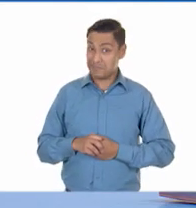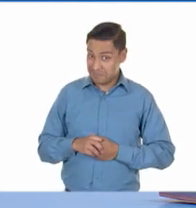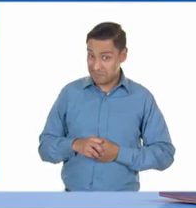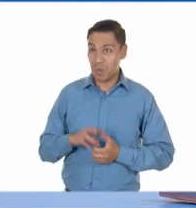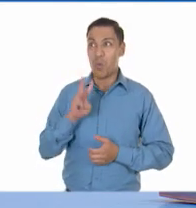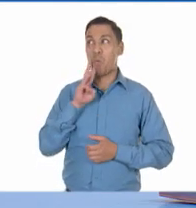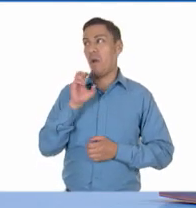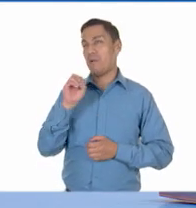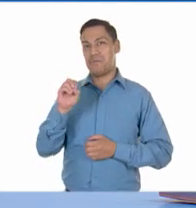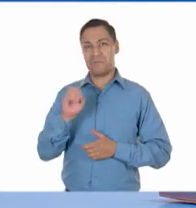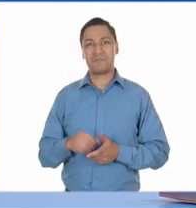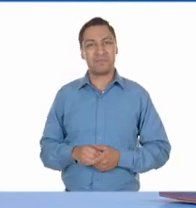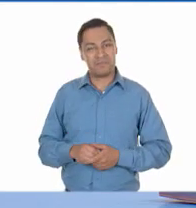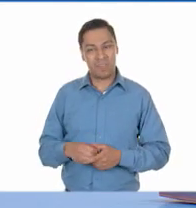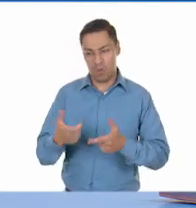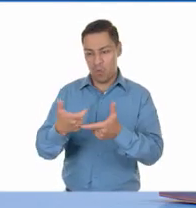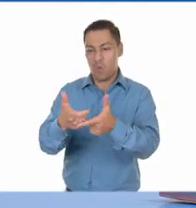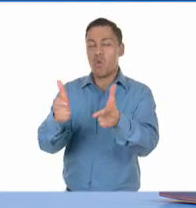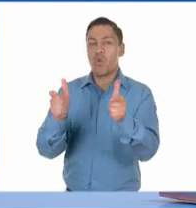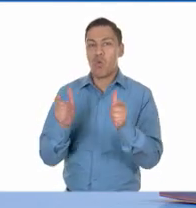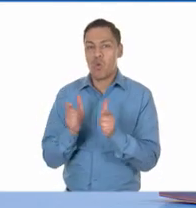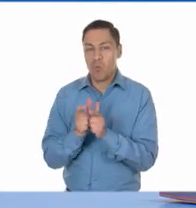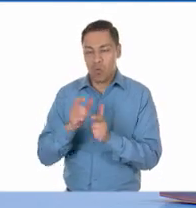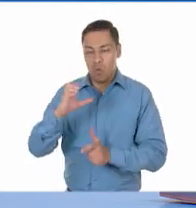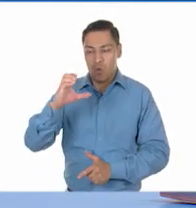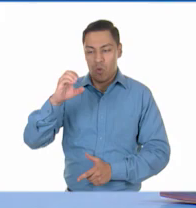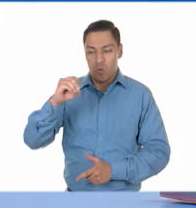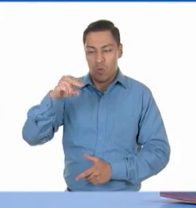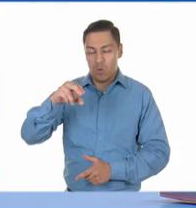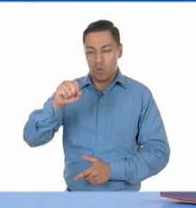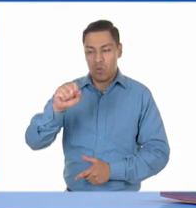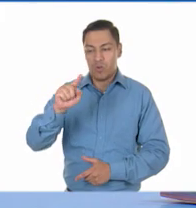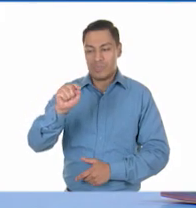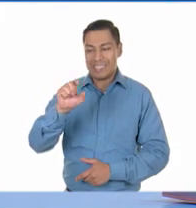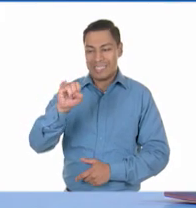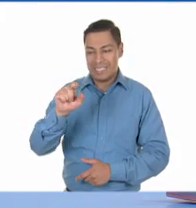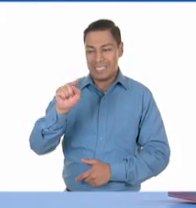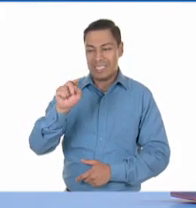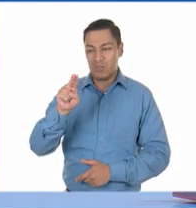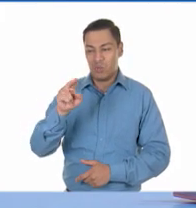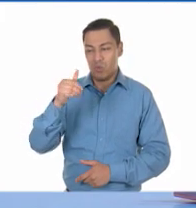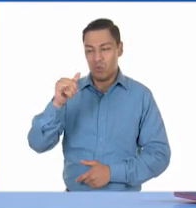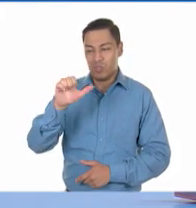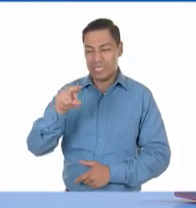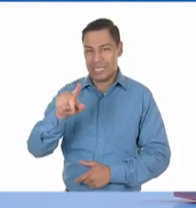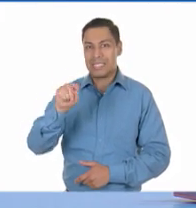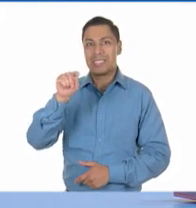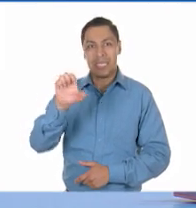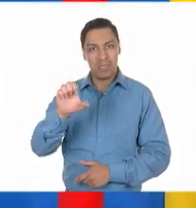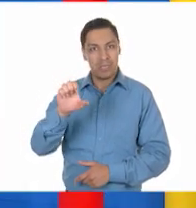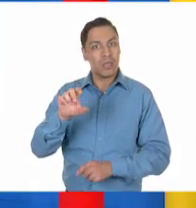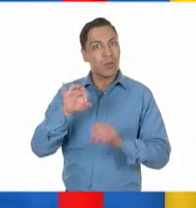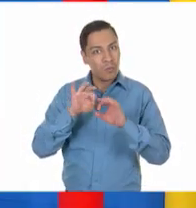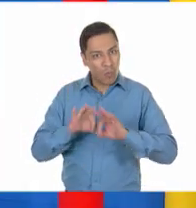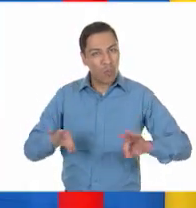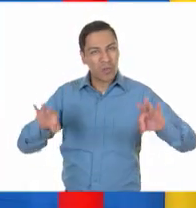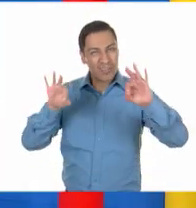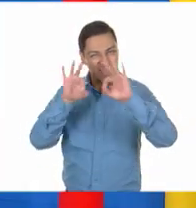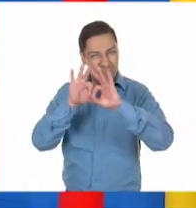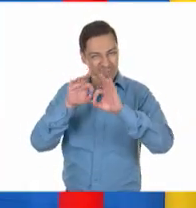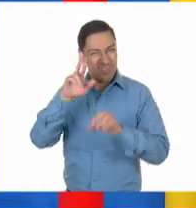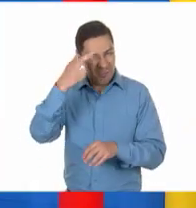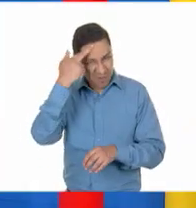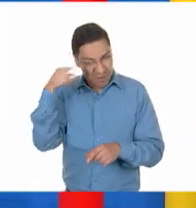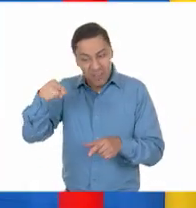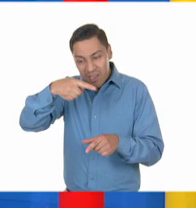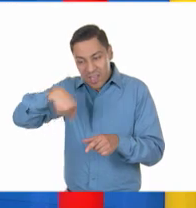¡Guau! Ese Congreso Constituyente fue muy, muy importante, ¿verdad, maestra? Pero yo tengo otra duda.